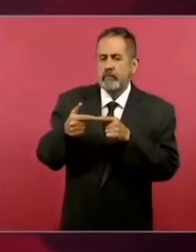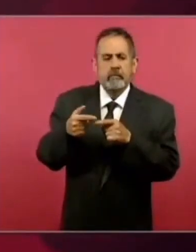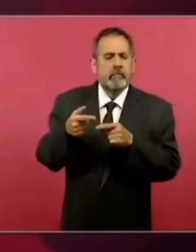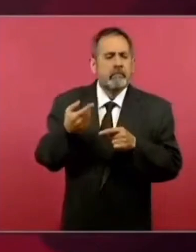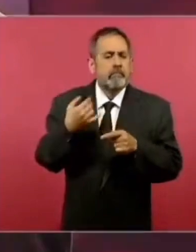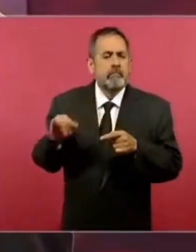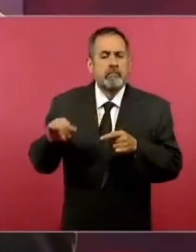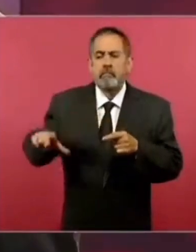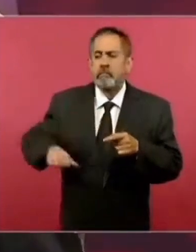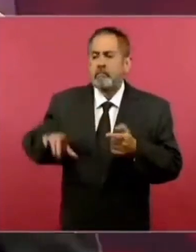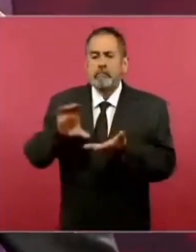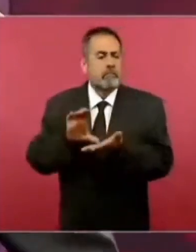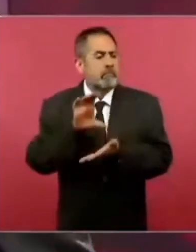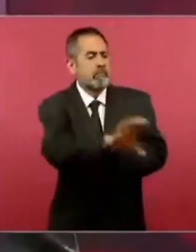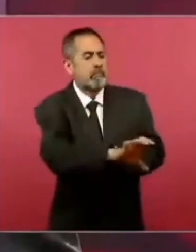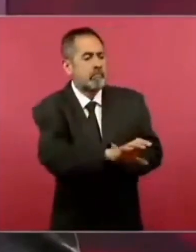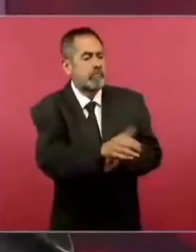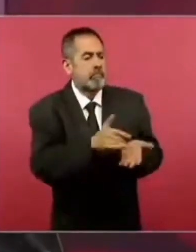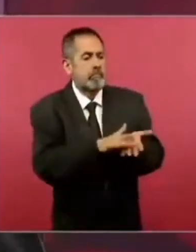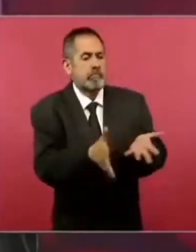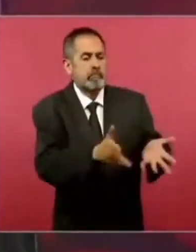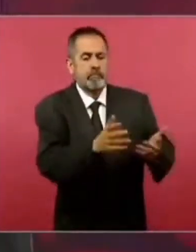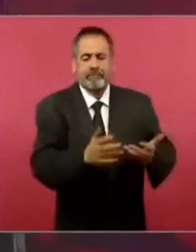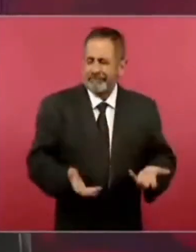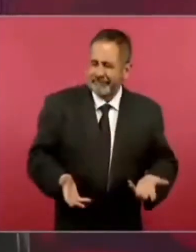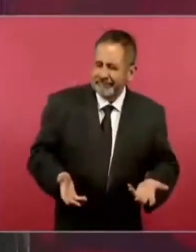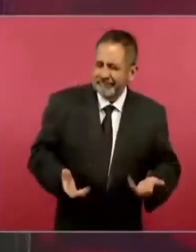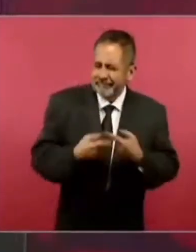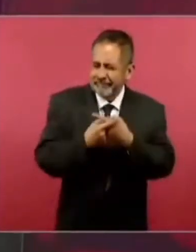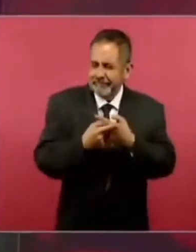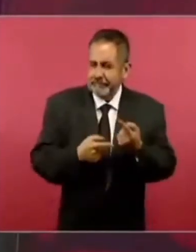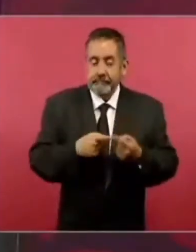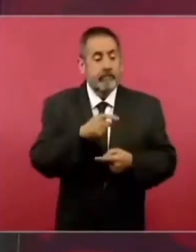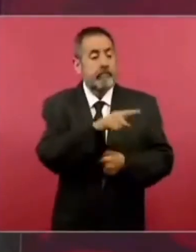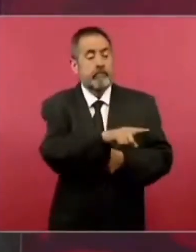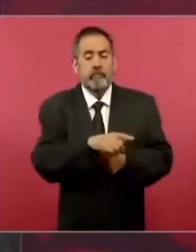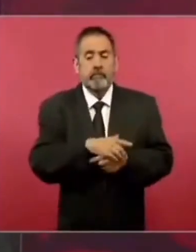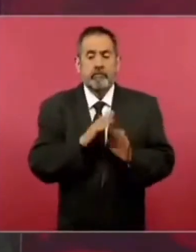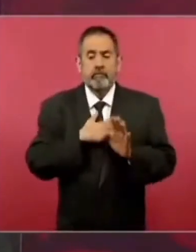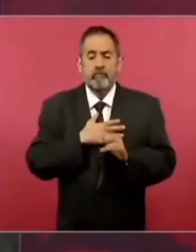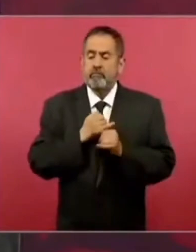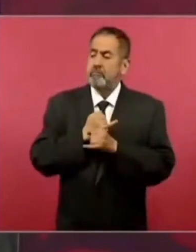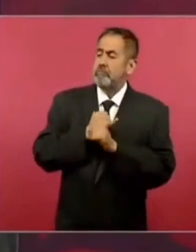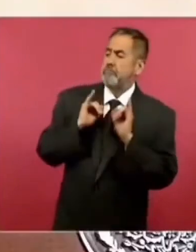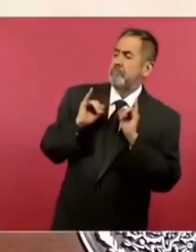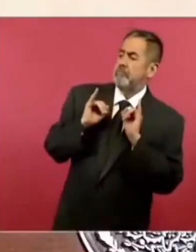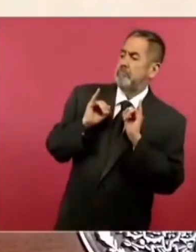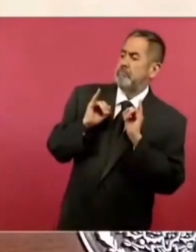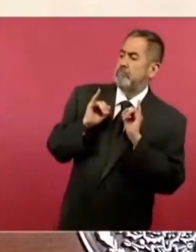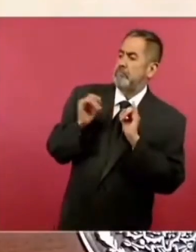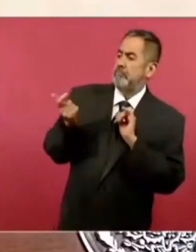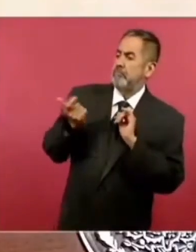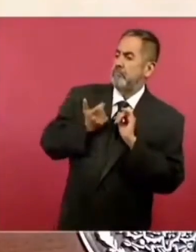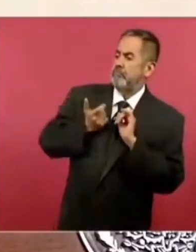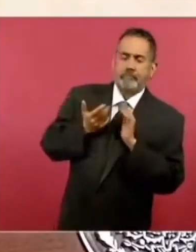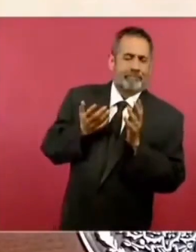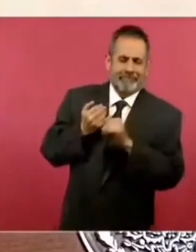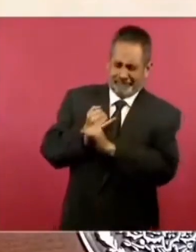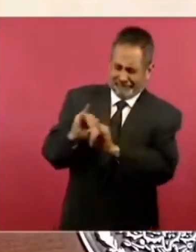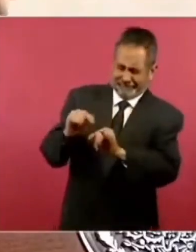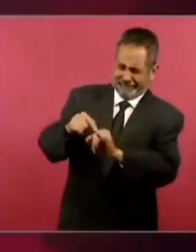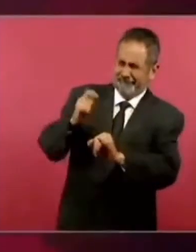organizaciones supuestamente independientes que también dependían al gobierno y